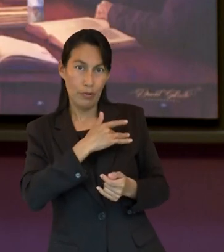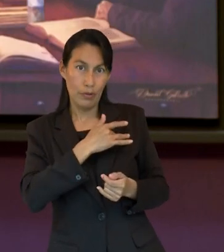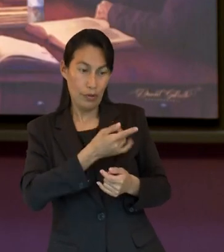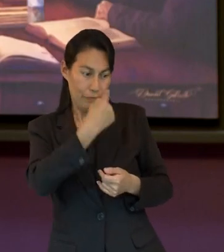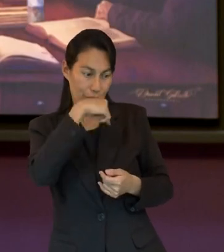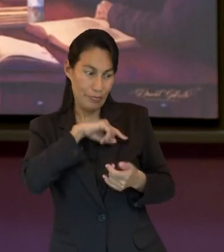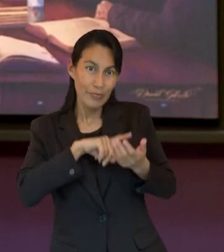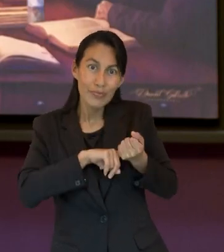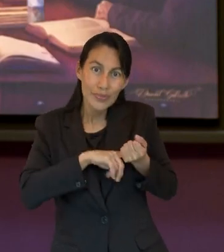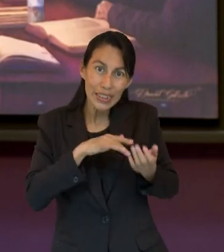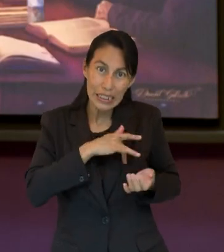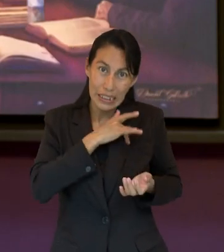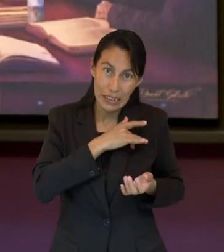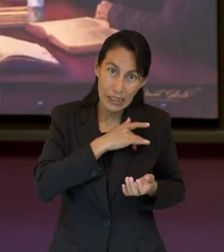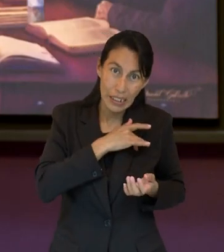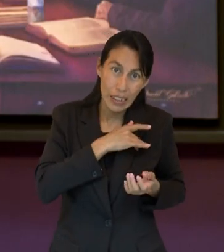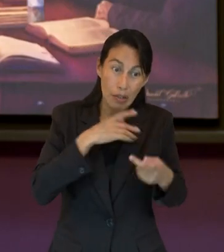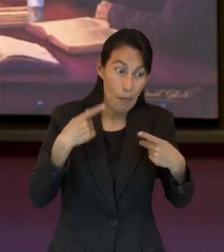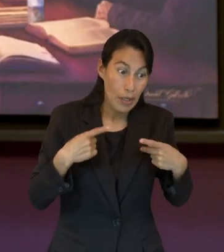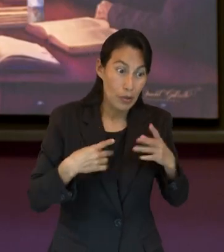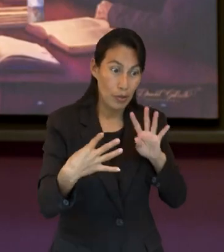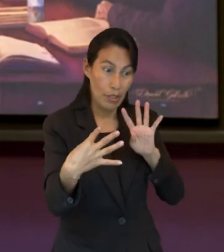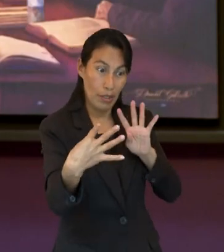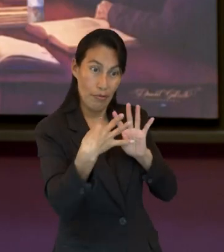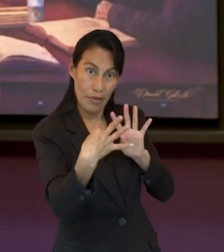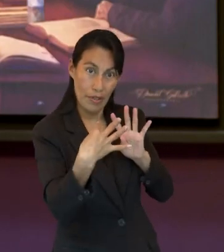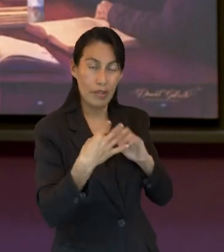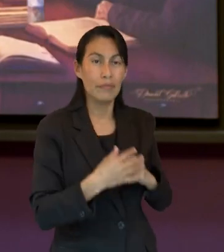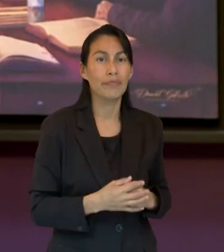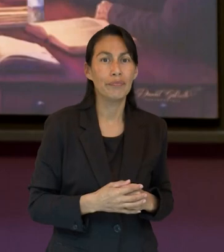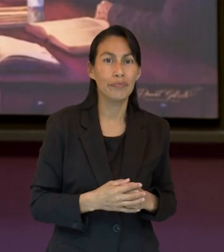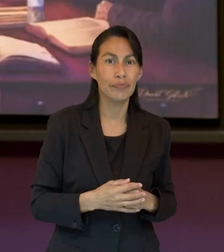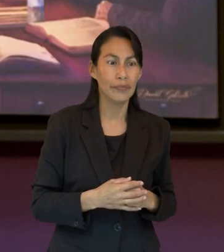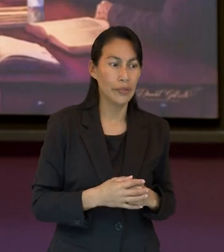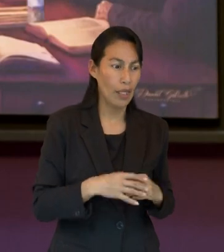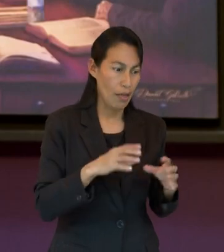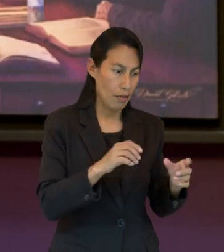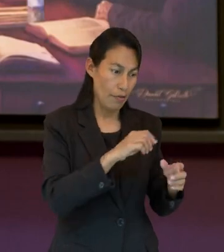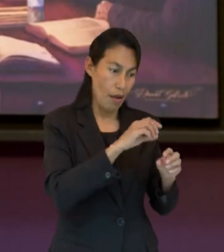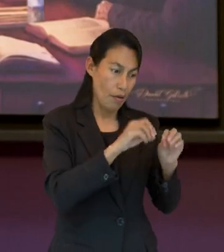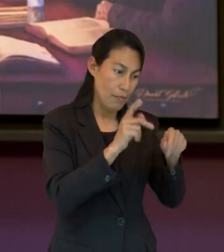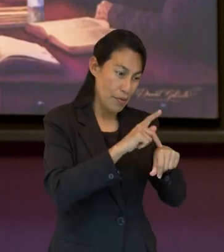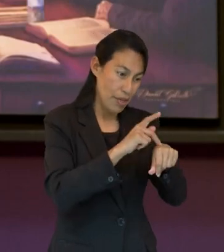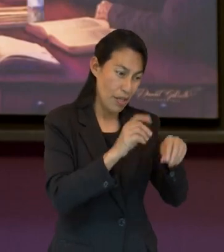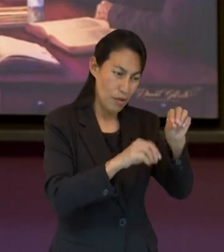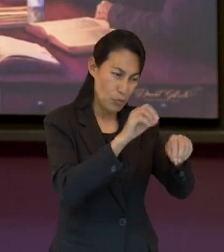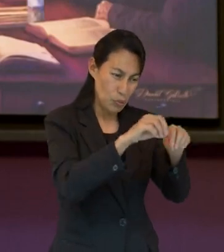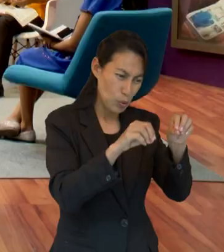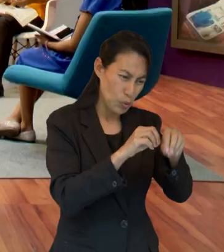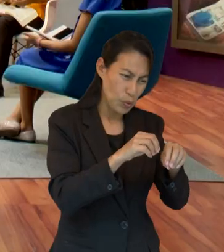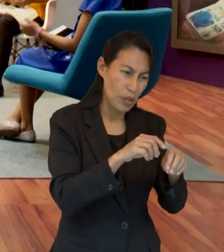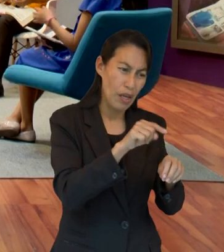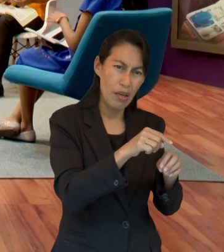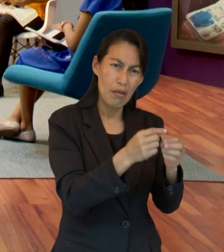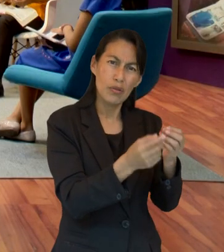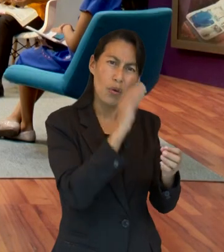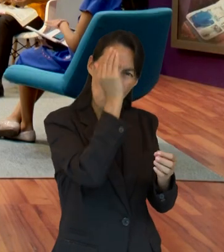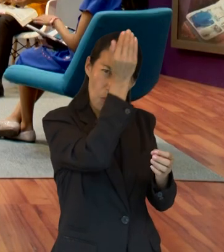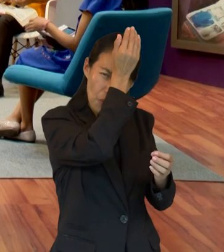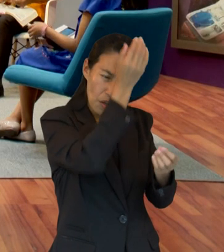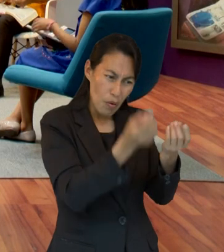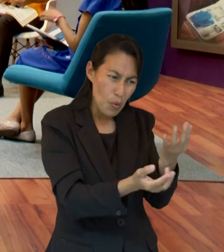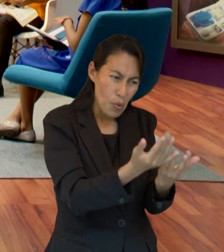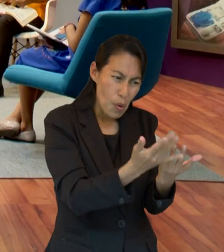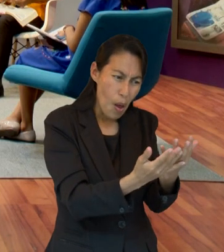el corazón no era una demostración vamos a decir palpable tangible de una acción que había en el